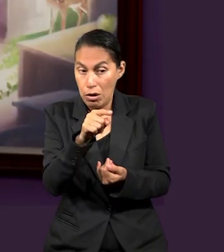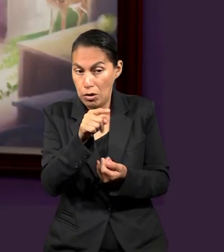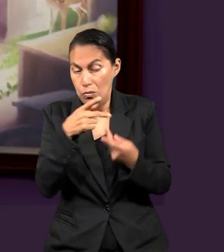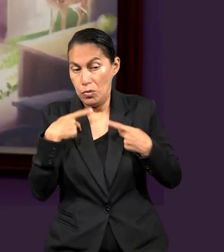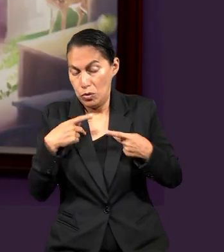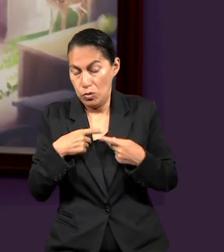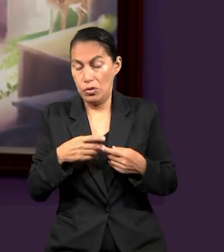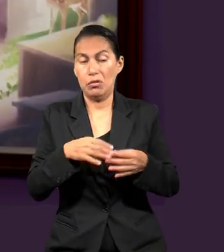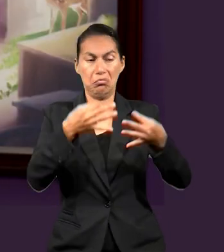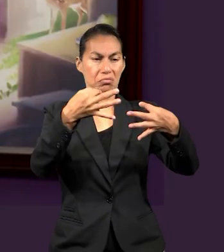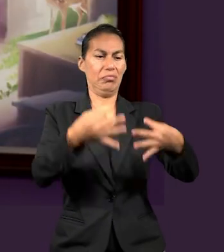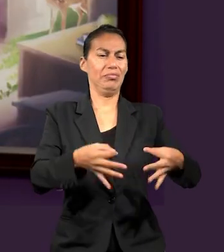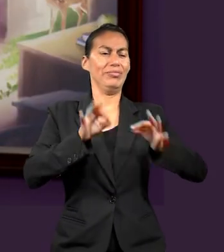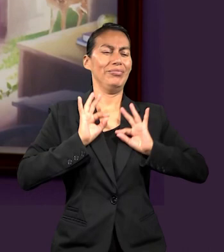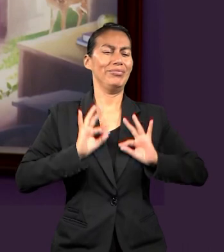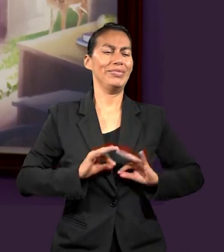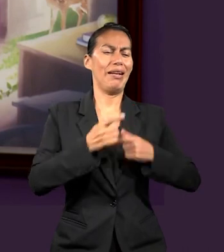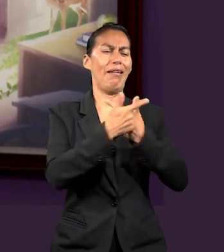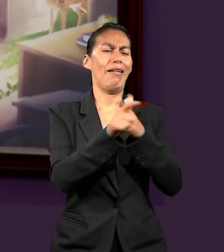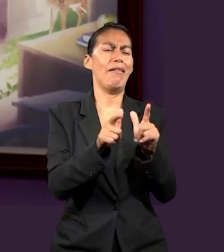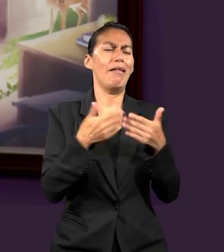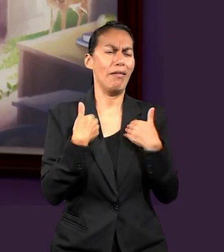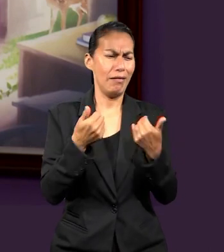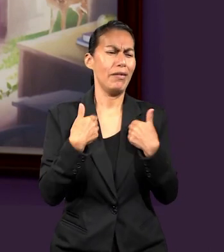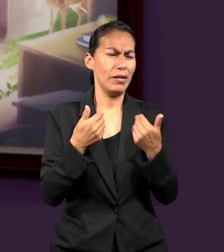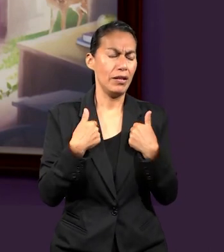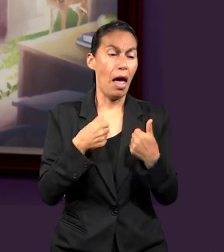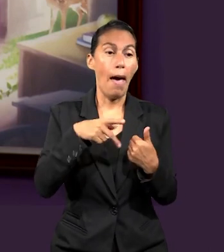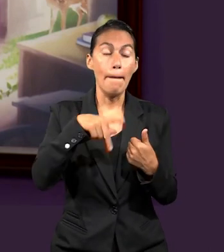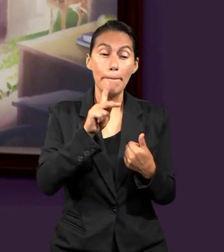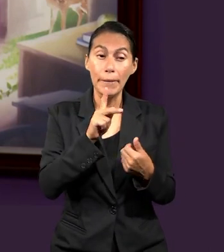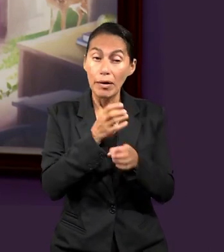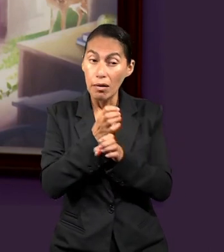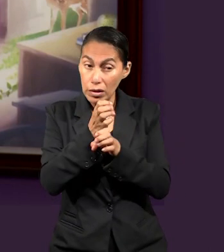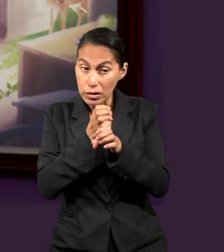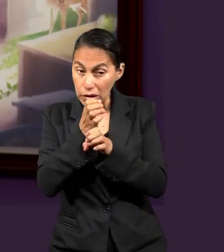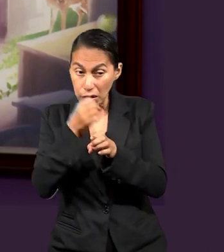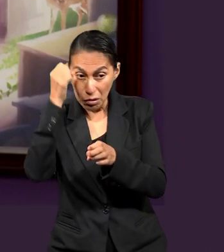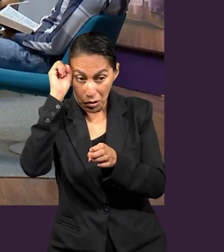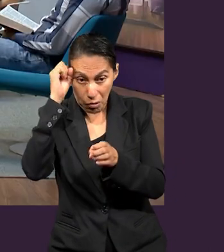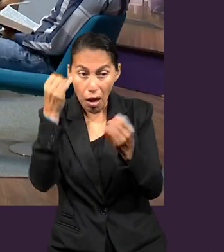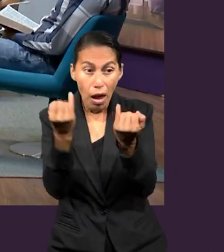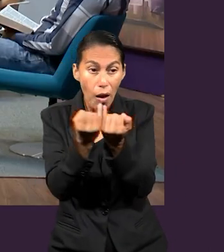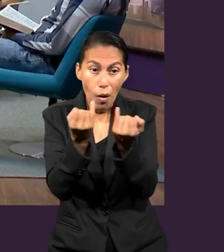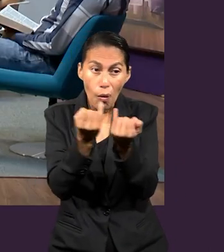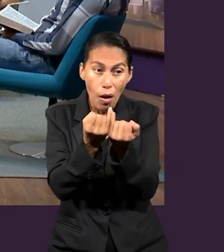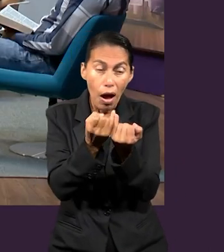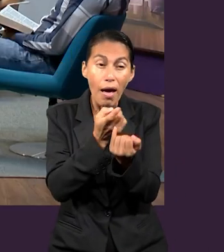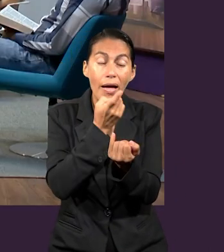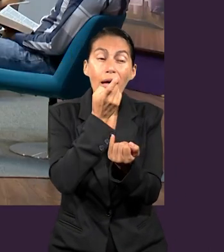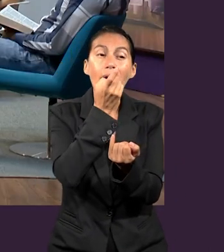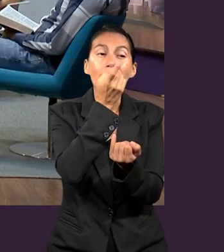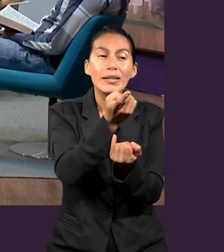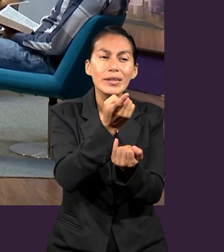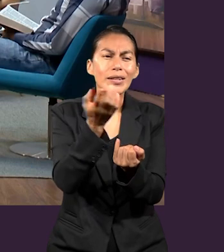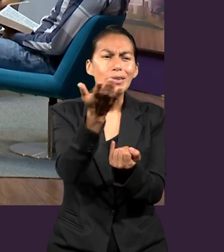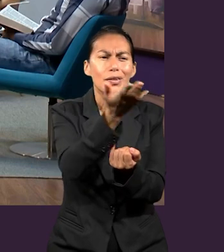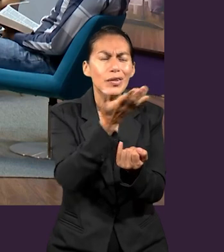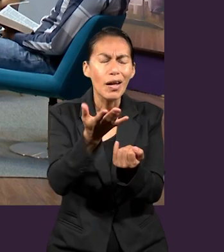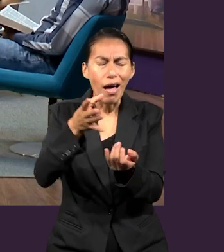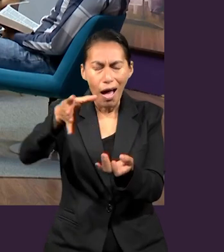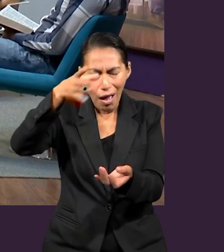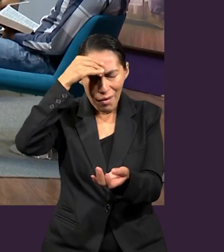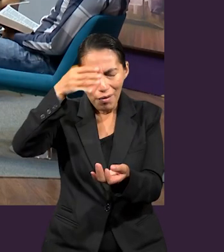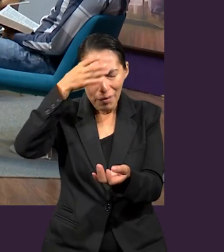que también esos esclavos que estaban allí compartiendo pudieran hacer sus aportes, pudieran tener como una retroalimentación entre todos y que de esa manera el mensaje